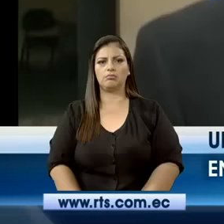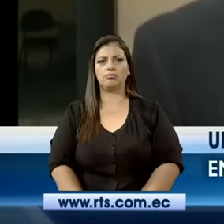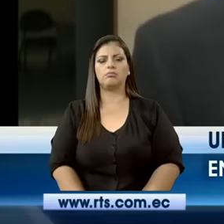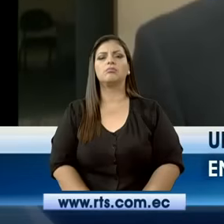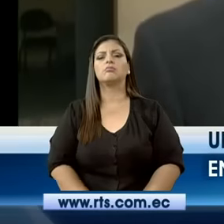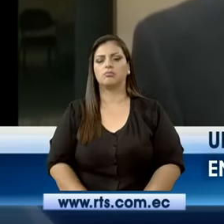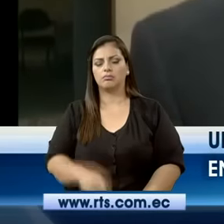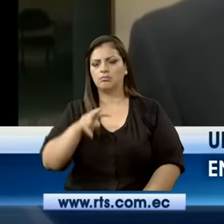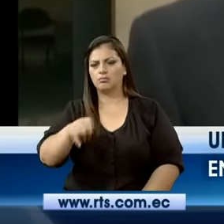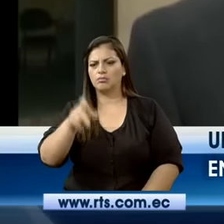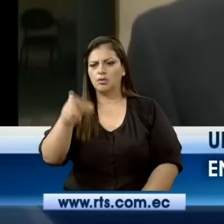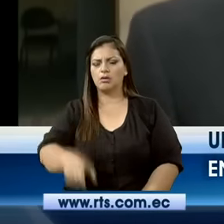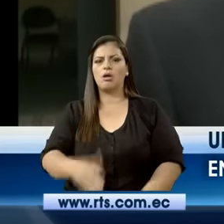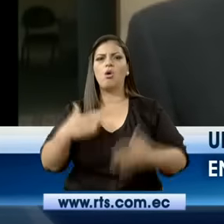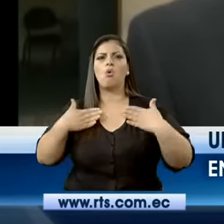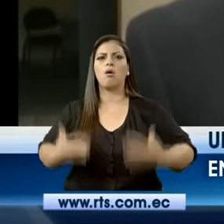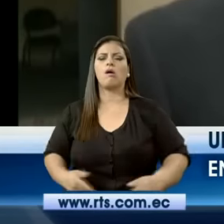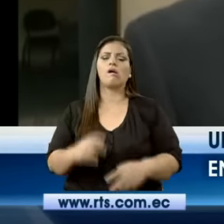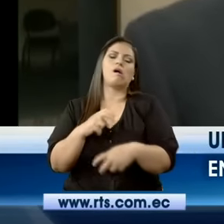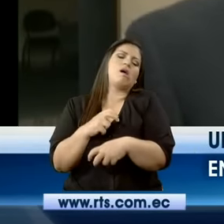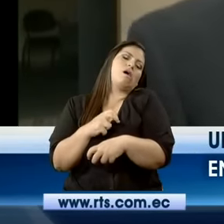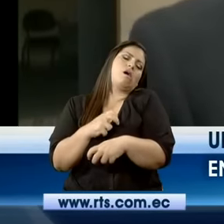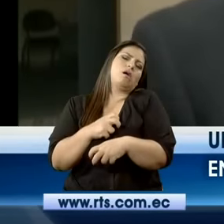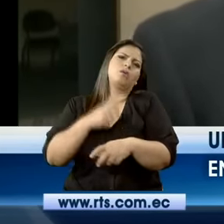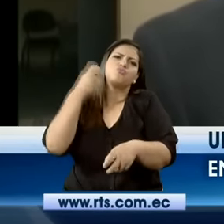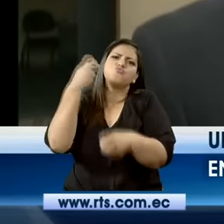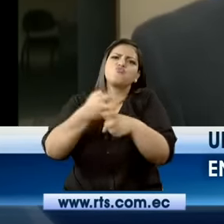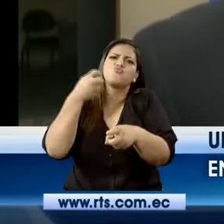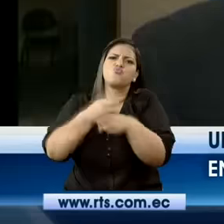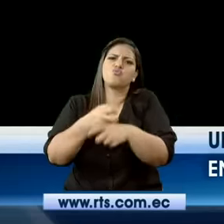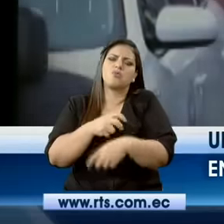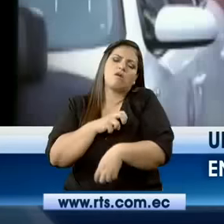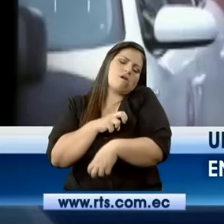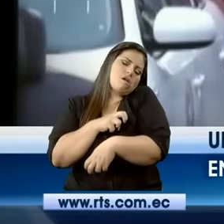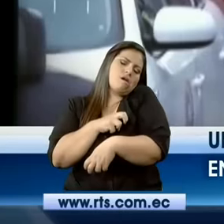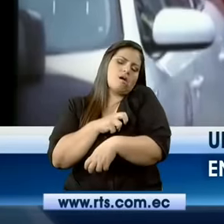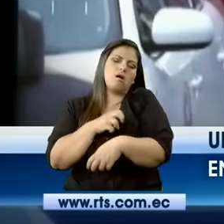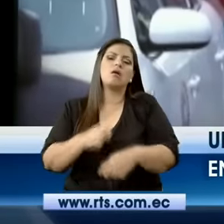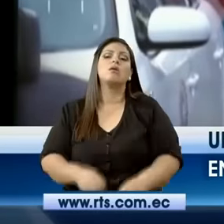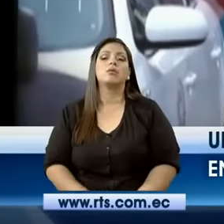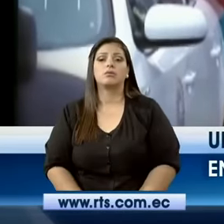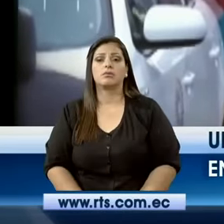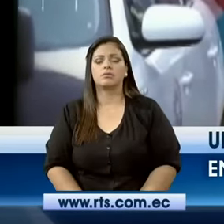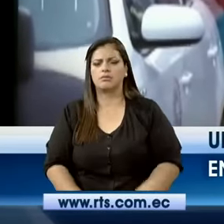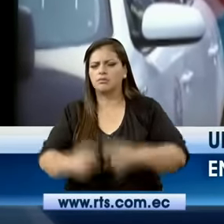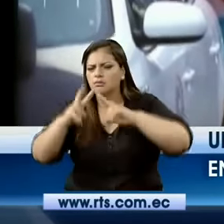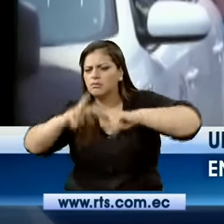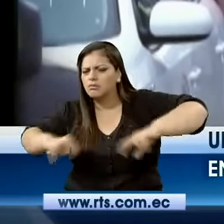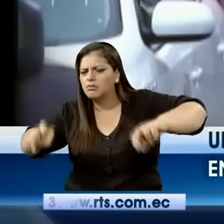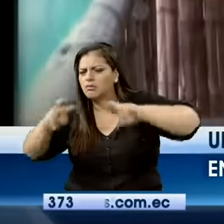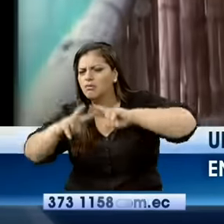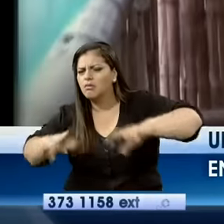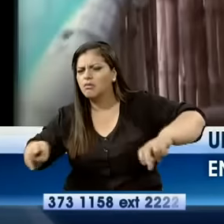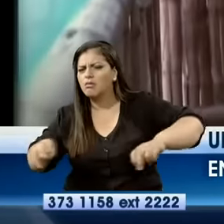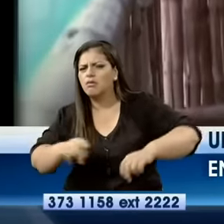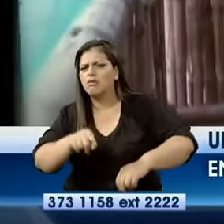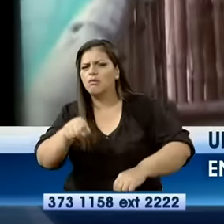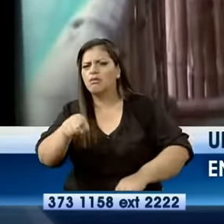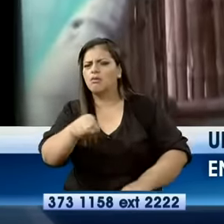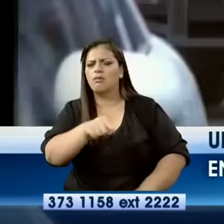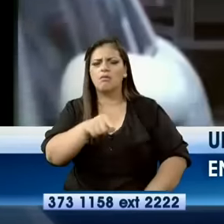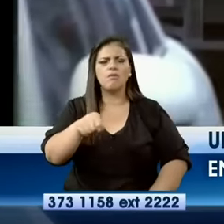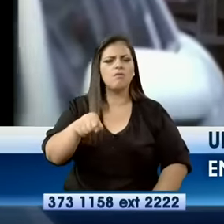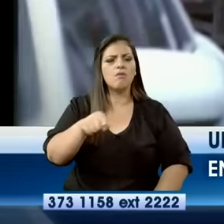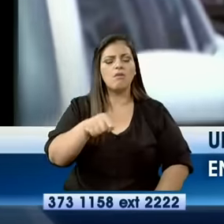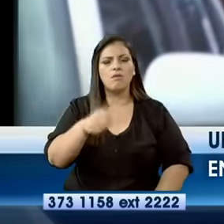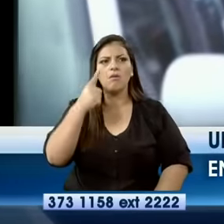tenía cierta raidez cadavérica. Y por eso se abrió ya un proceso investigativo. Durante la investigación en el interior de la gallera, se encontraron varias